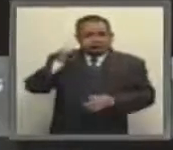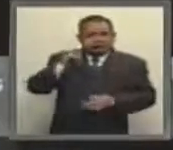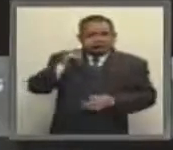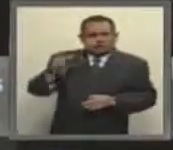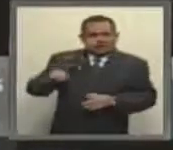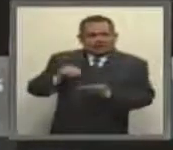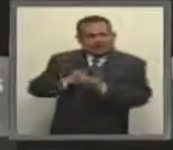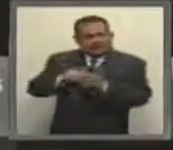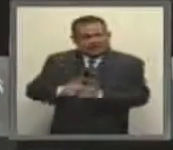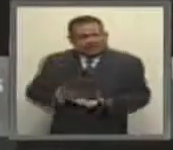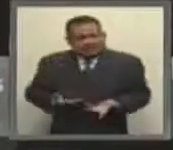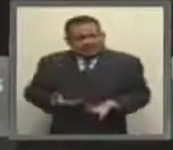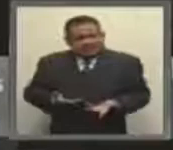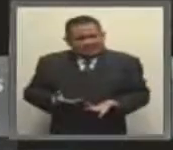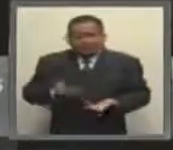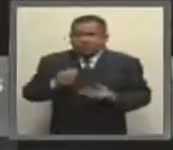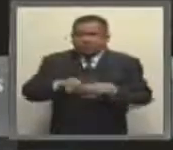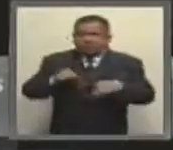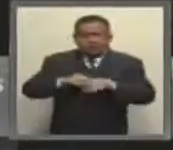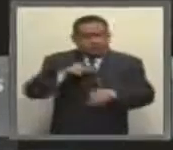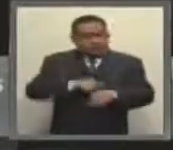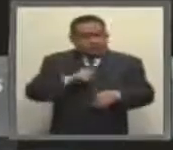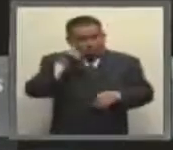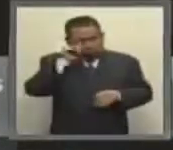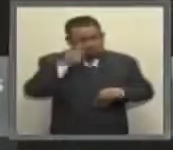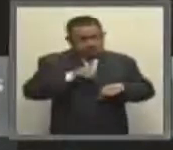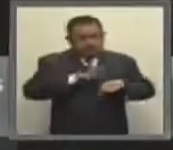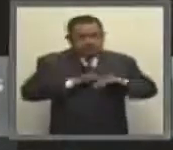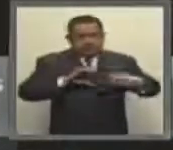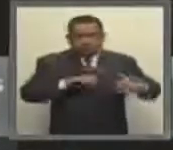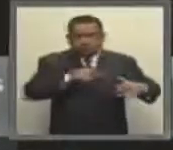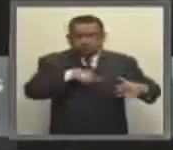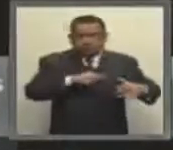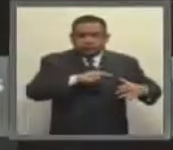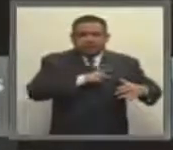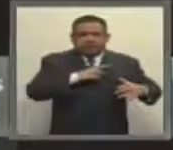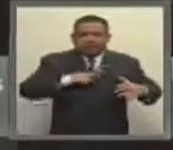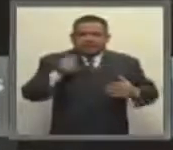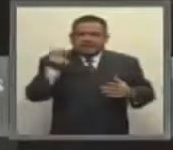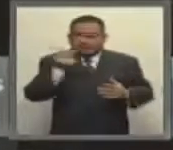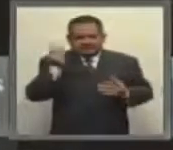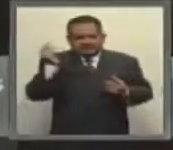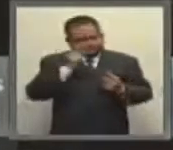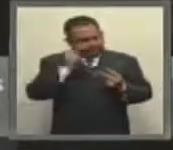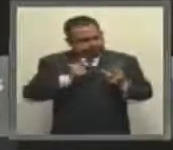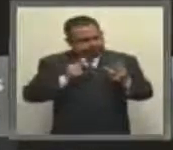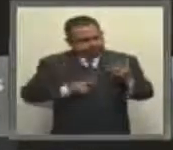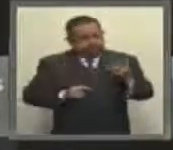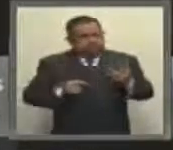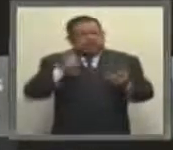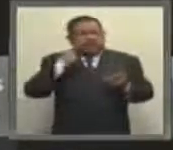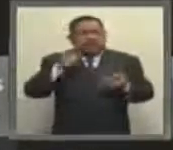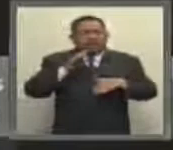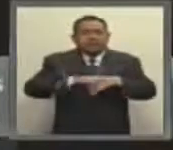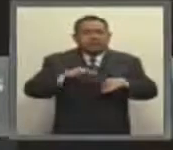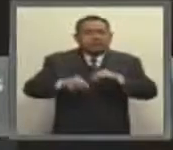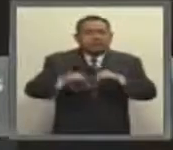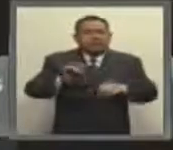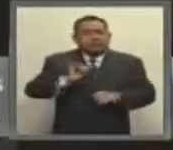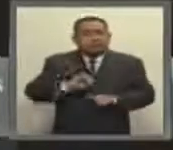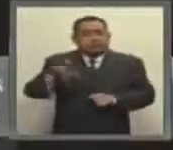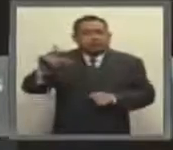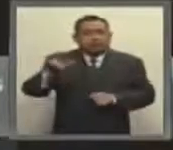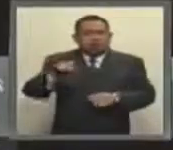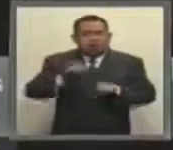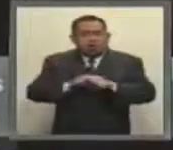establece para los integrantes del Consejo de Administración requisitos que permitirán un trabajo profesional